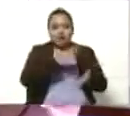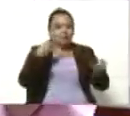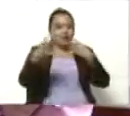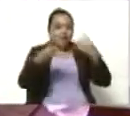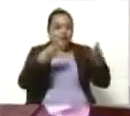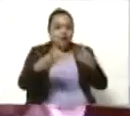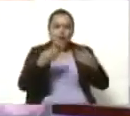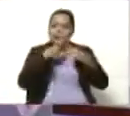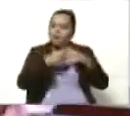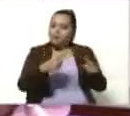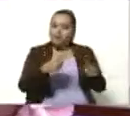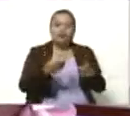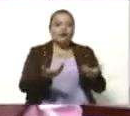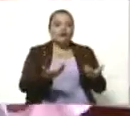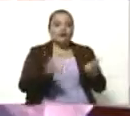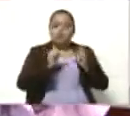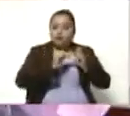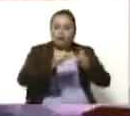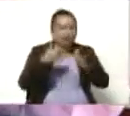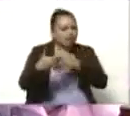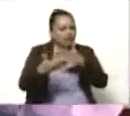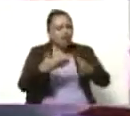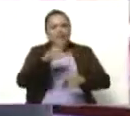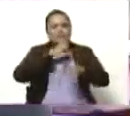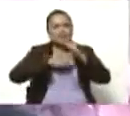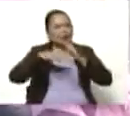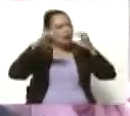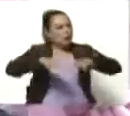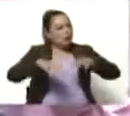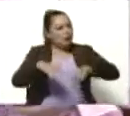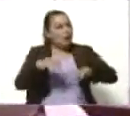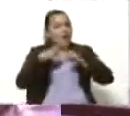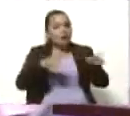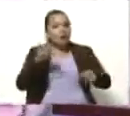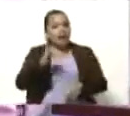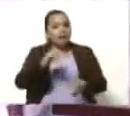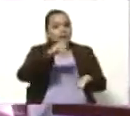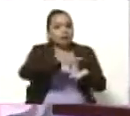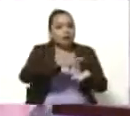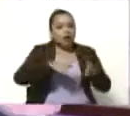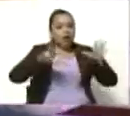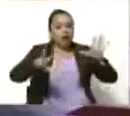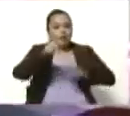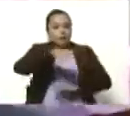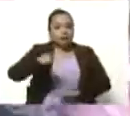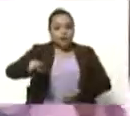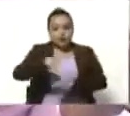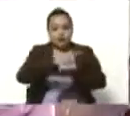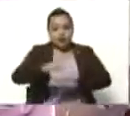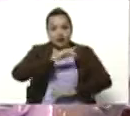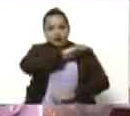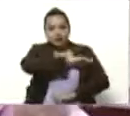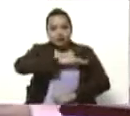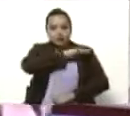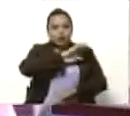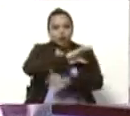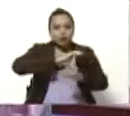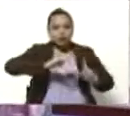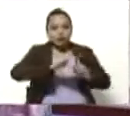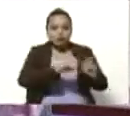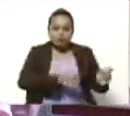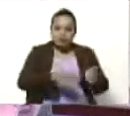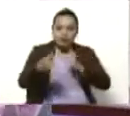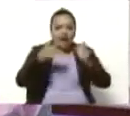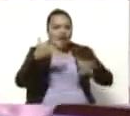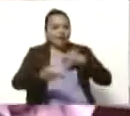dejó de estar por la tragedia. Estuvo acompañada de ocho poetas, nosotros con la Misión Cultura también llevando actividades para los